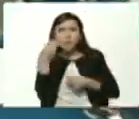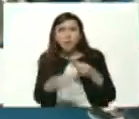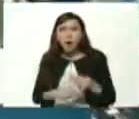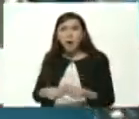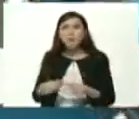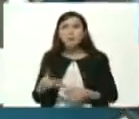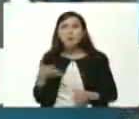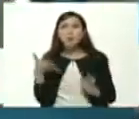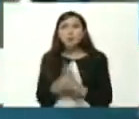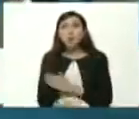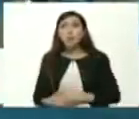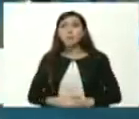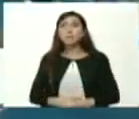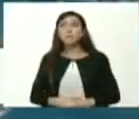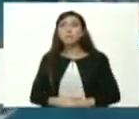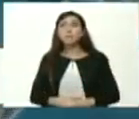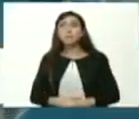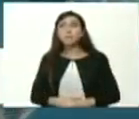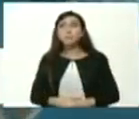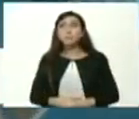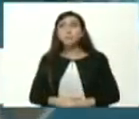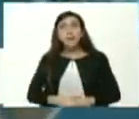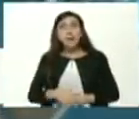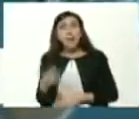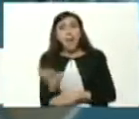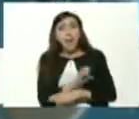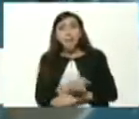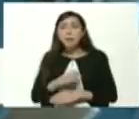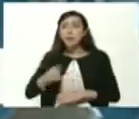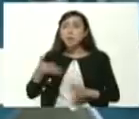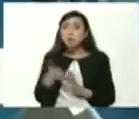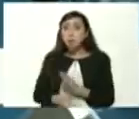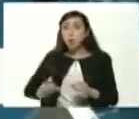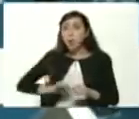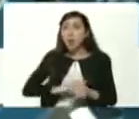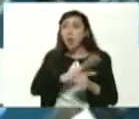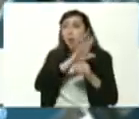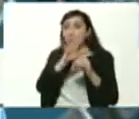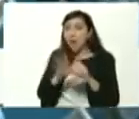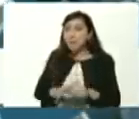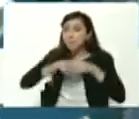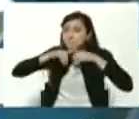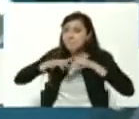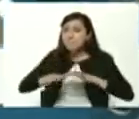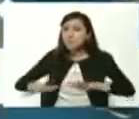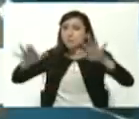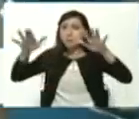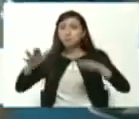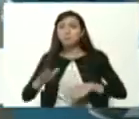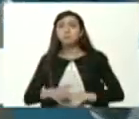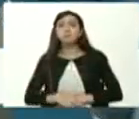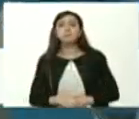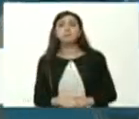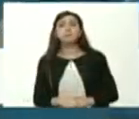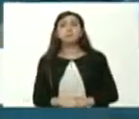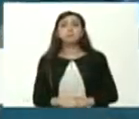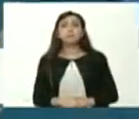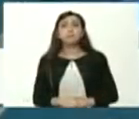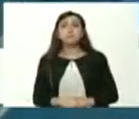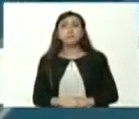exterior y en medio del estado de emergencia decretado en medio de la pandemia por el COVID-19.